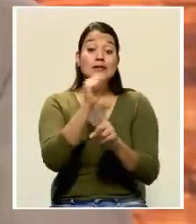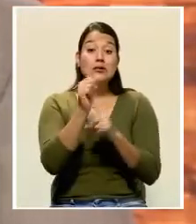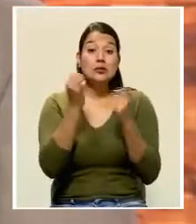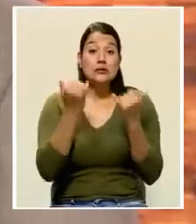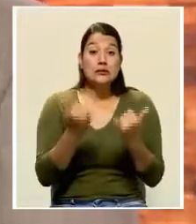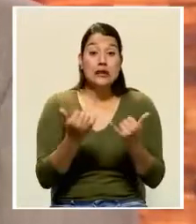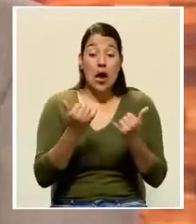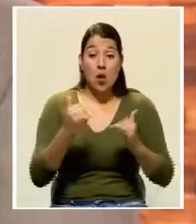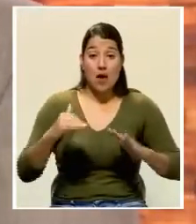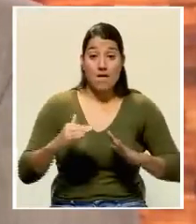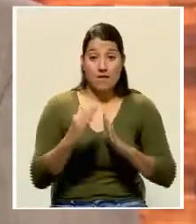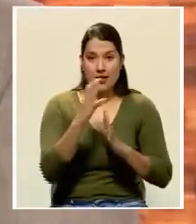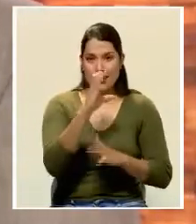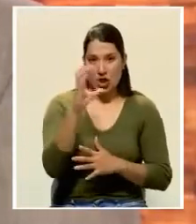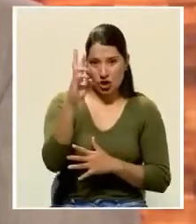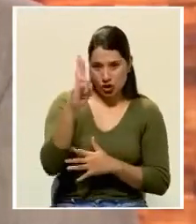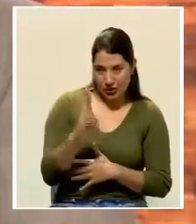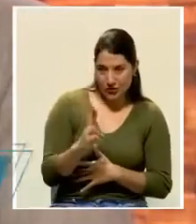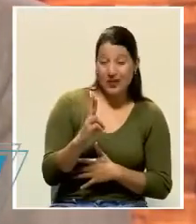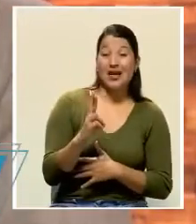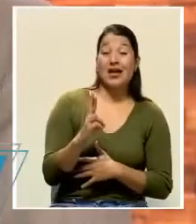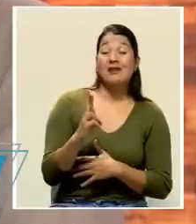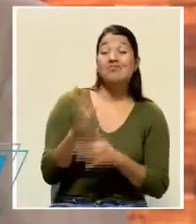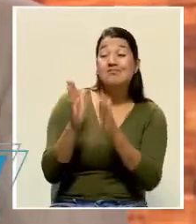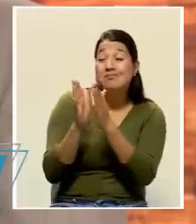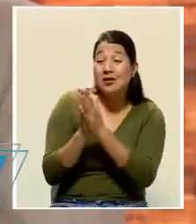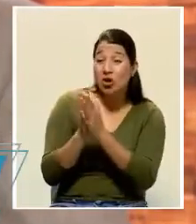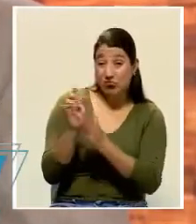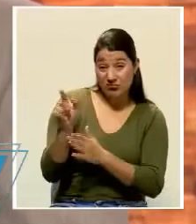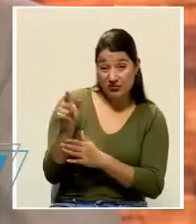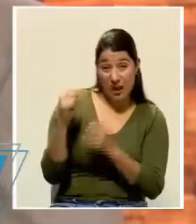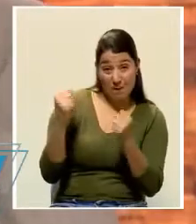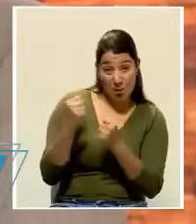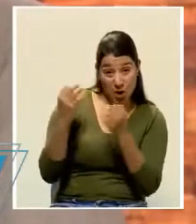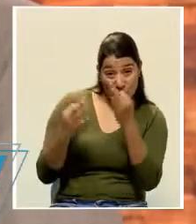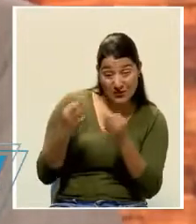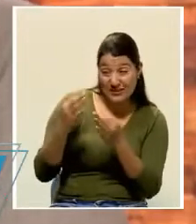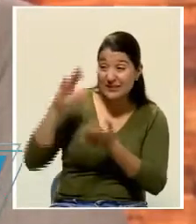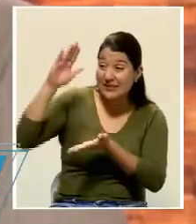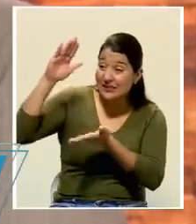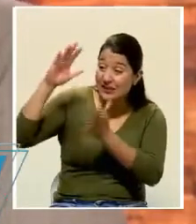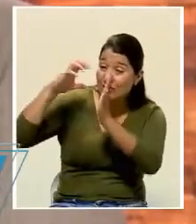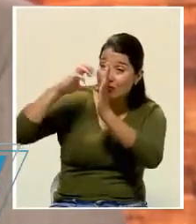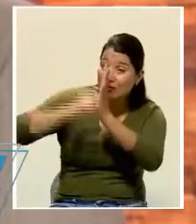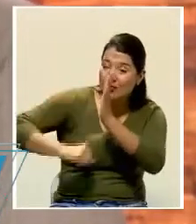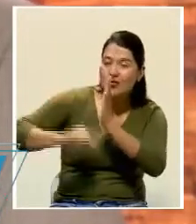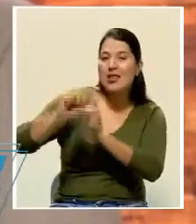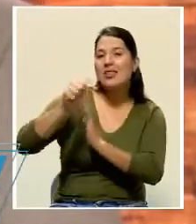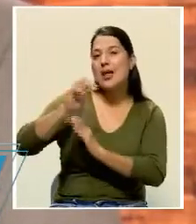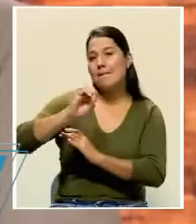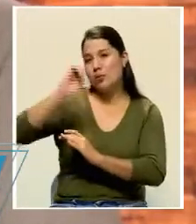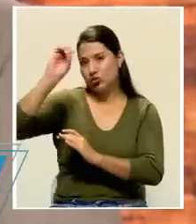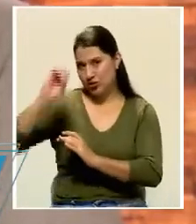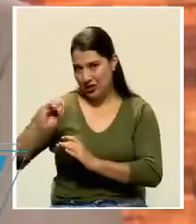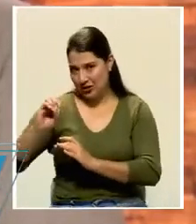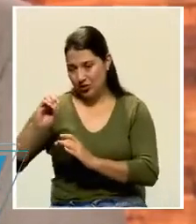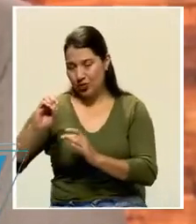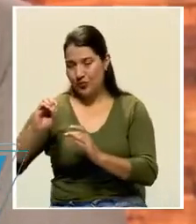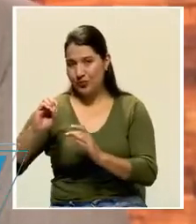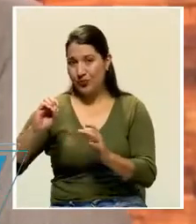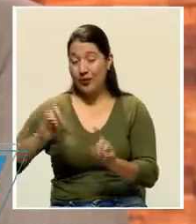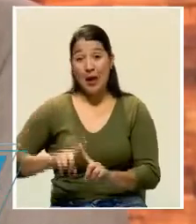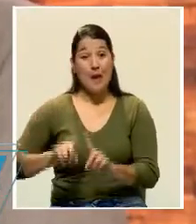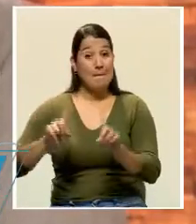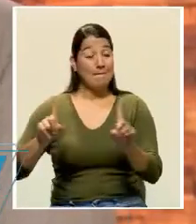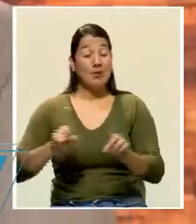quisiéramos una reducción del 10%, el 90%, 10% de lo que se presupuestó el año pasado. Pero